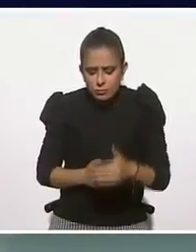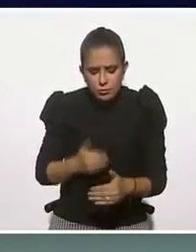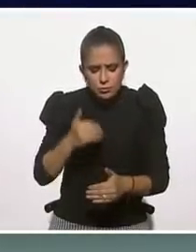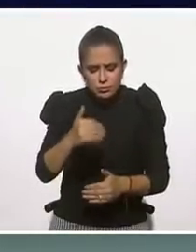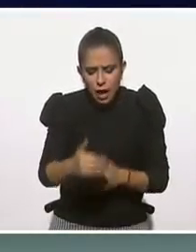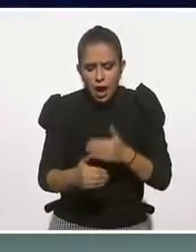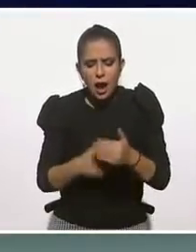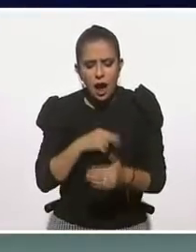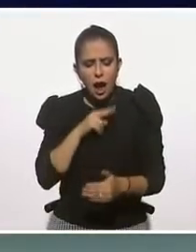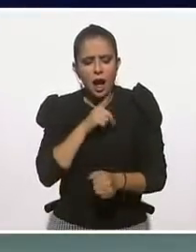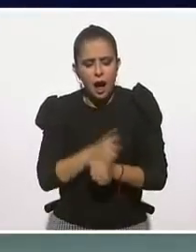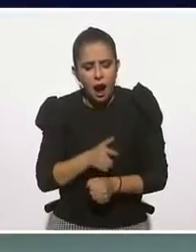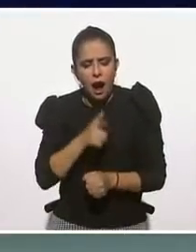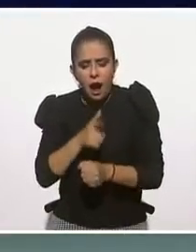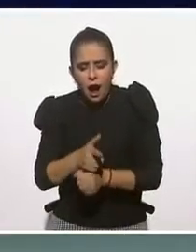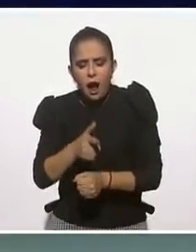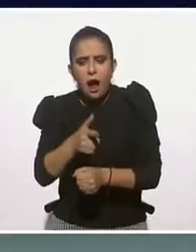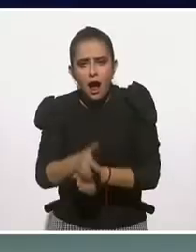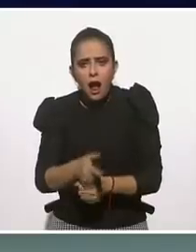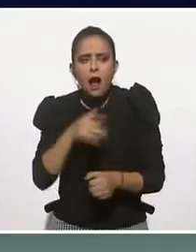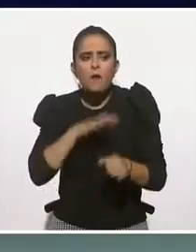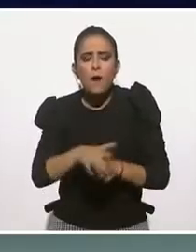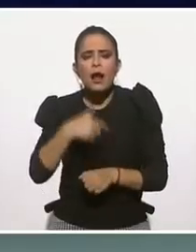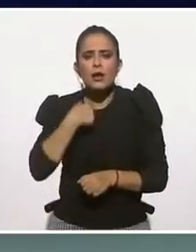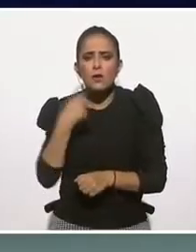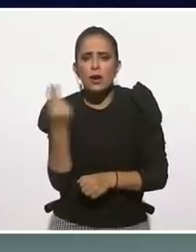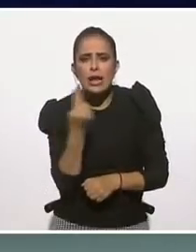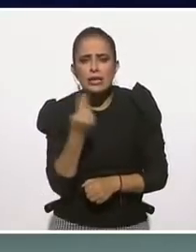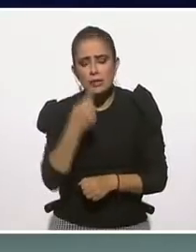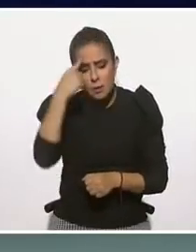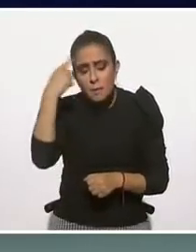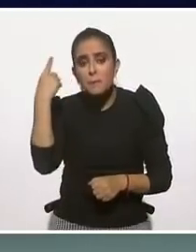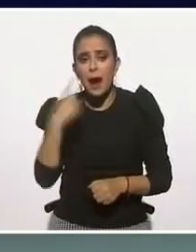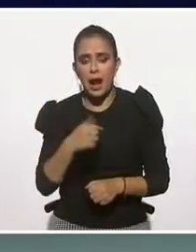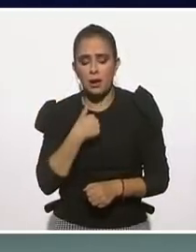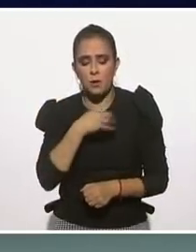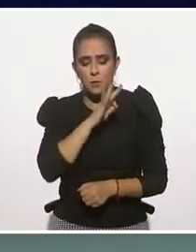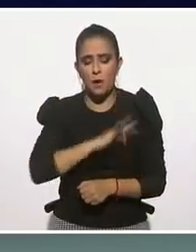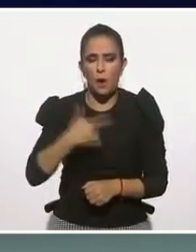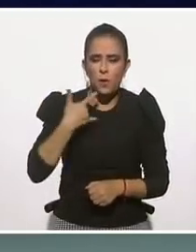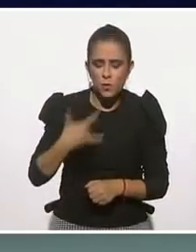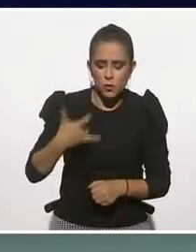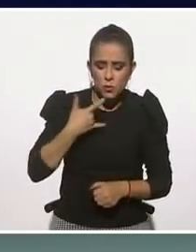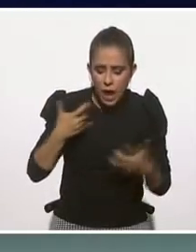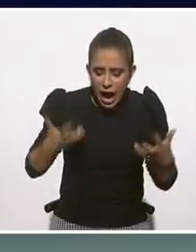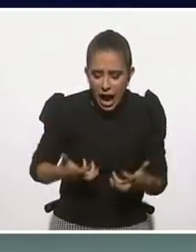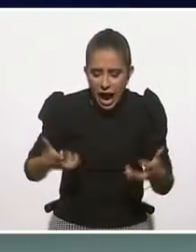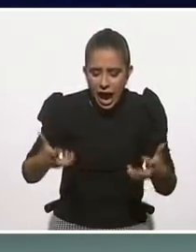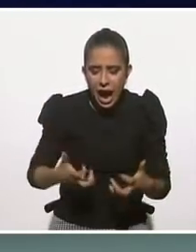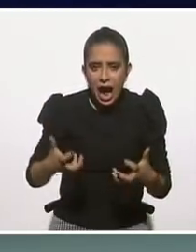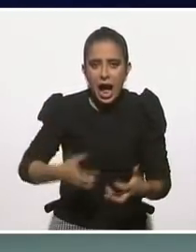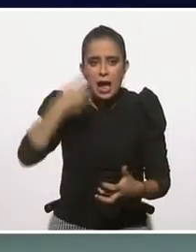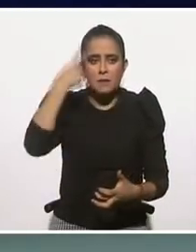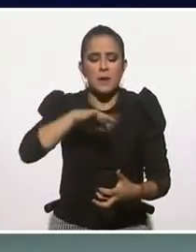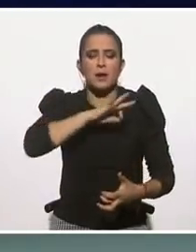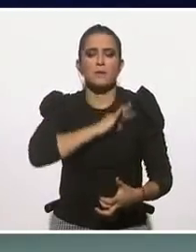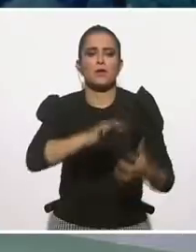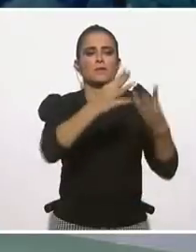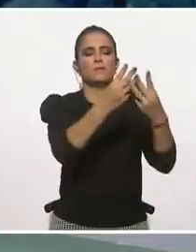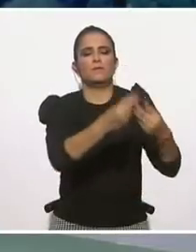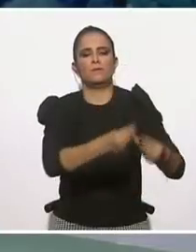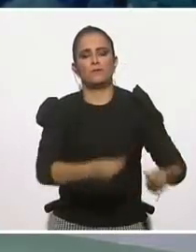identificar qué necesitaría para empezar a desarrollar justamente lo que me permita continuar con mi proceso de resiliencia.